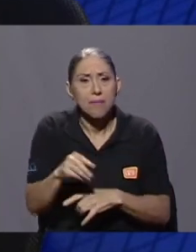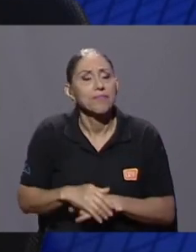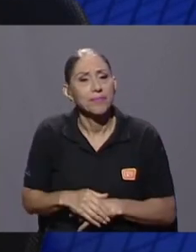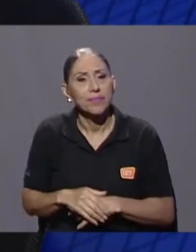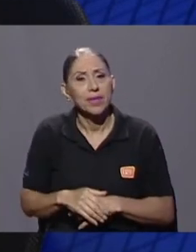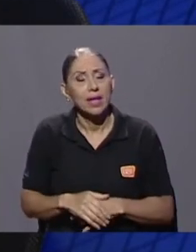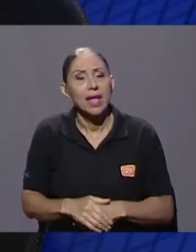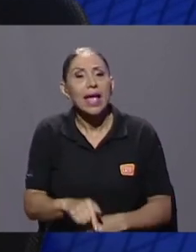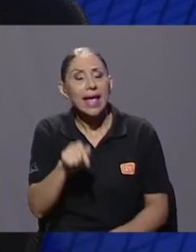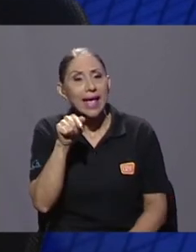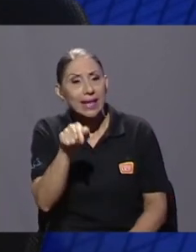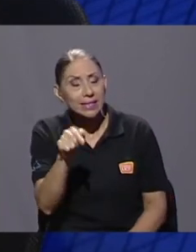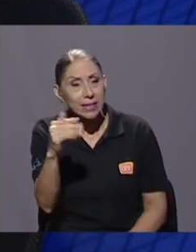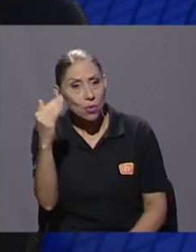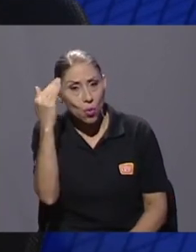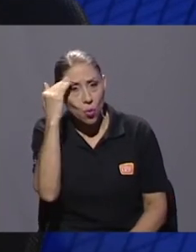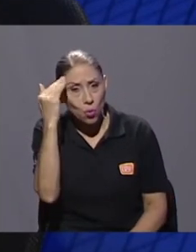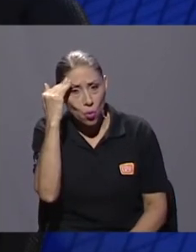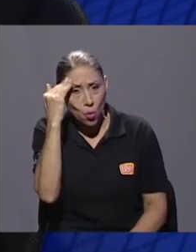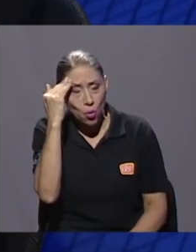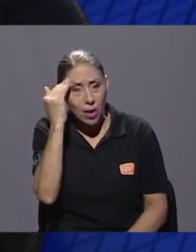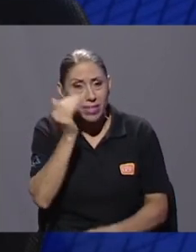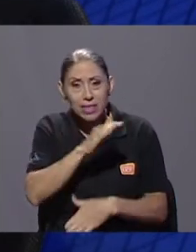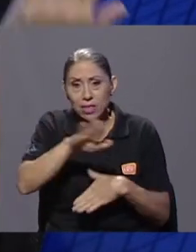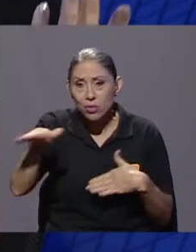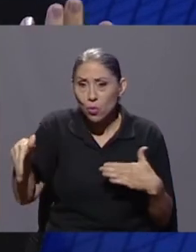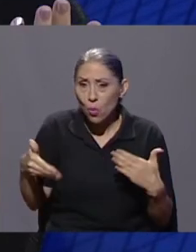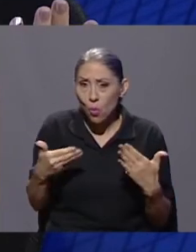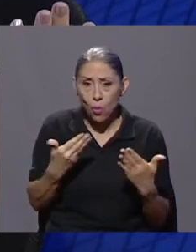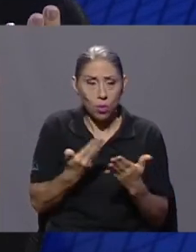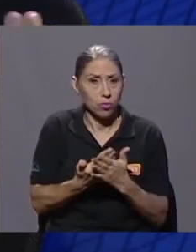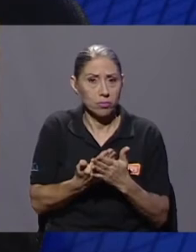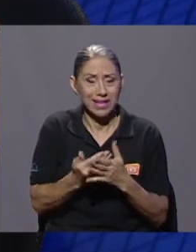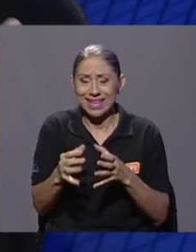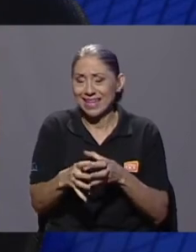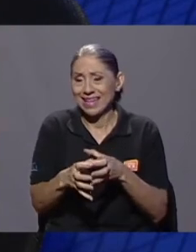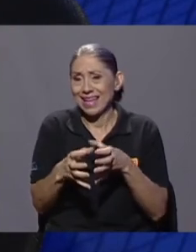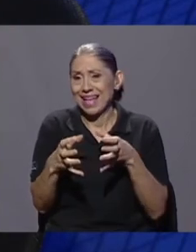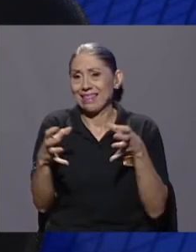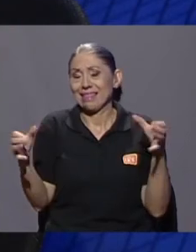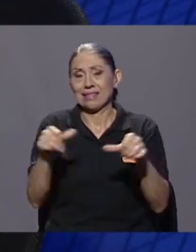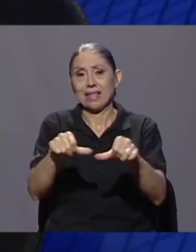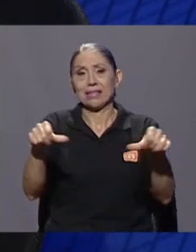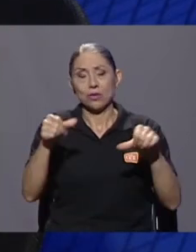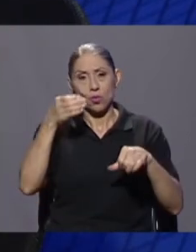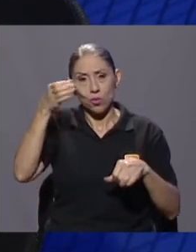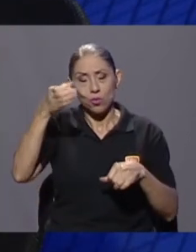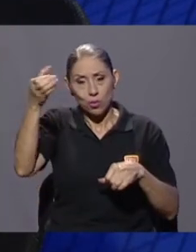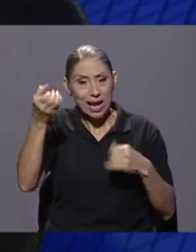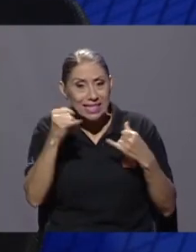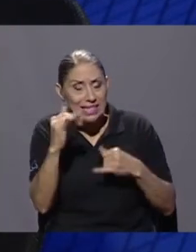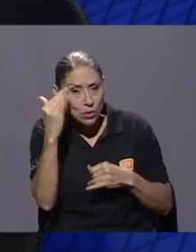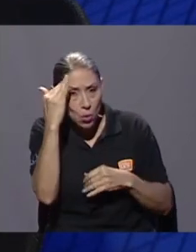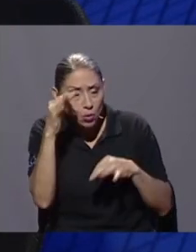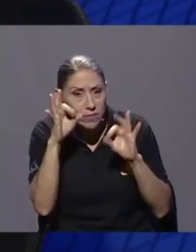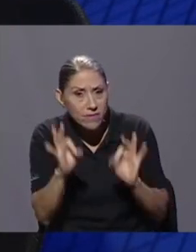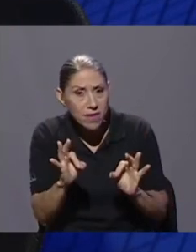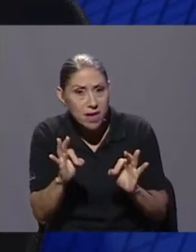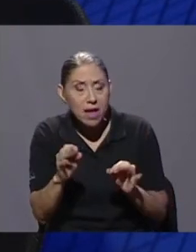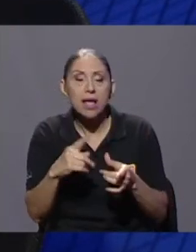Ese conocimiento de todo este gran, la magnitud del sector permite que a la hora de gerenciar